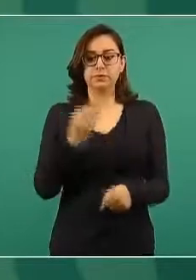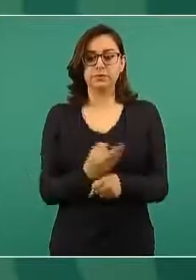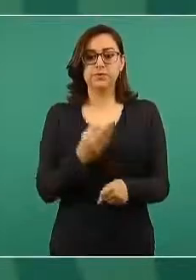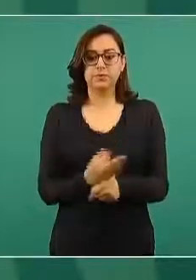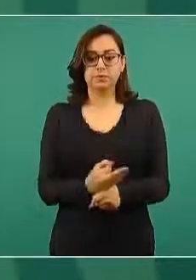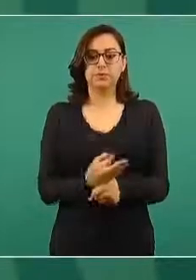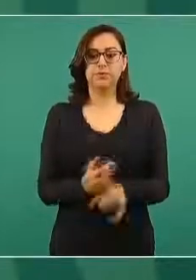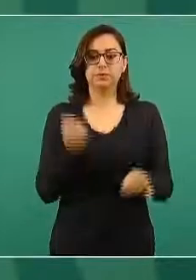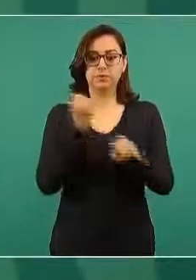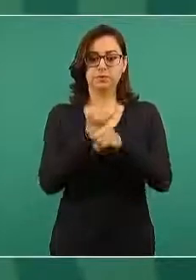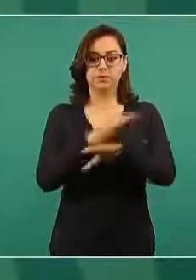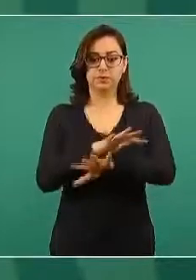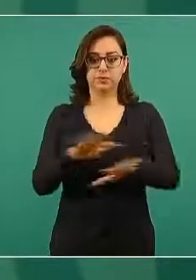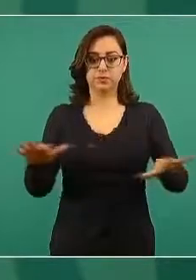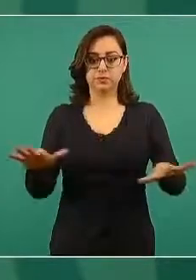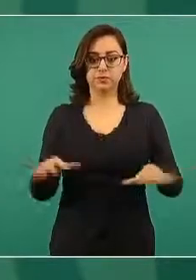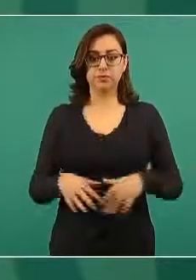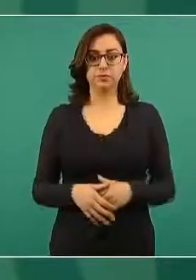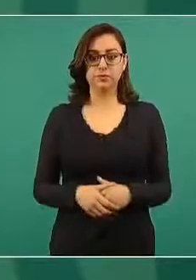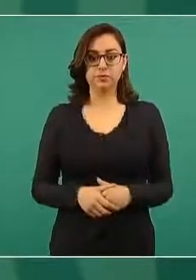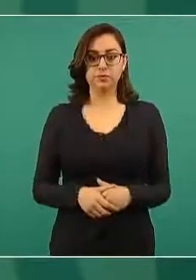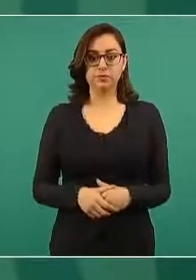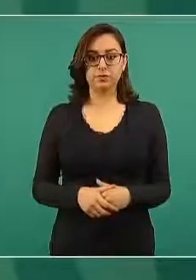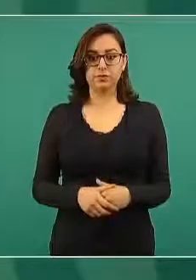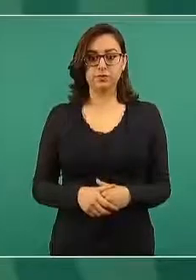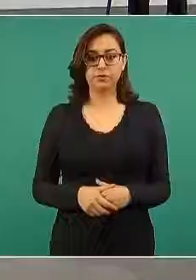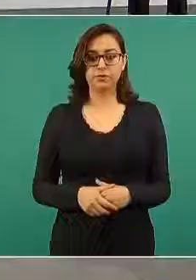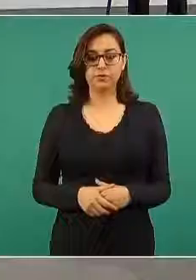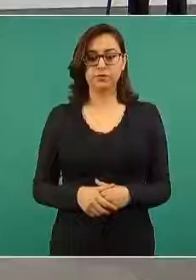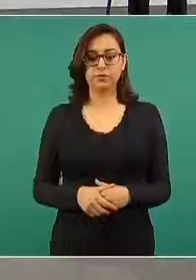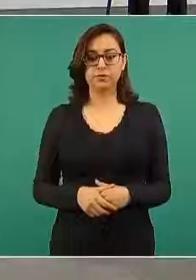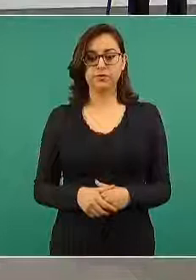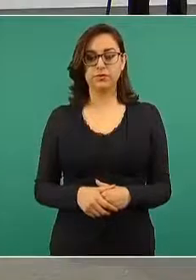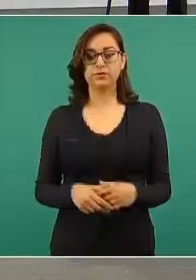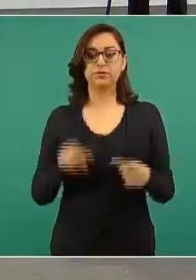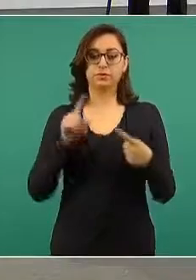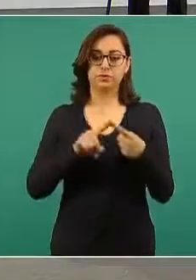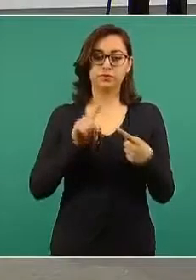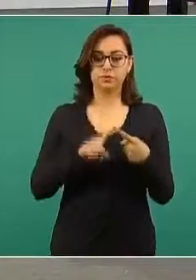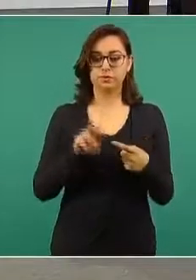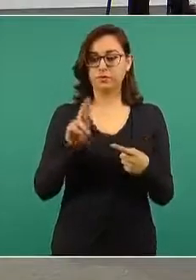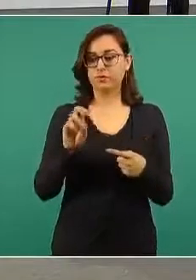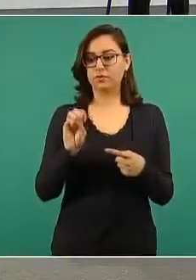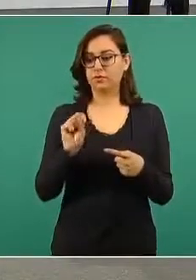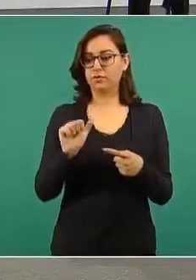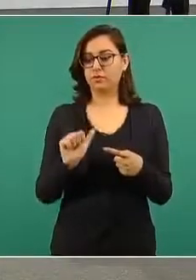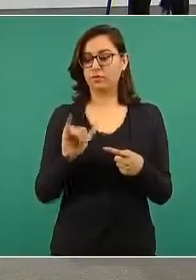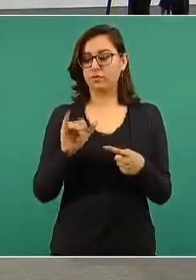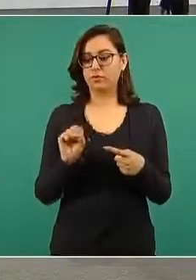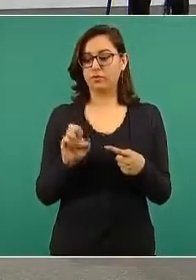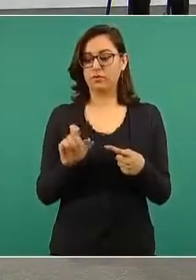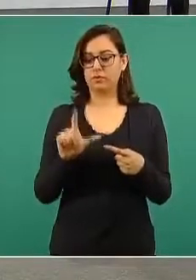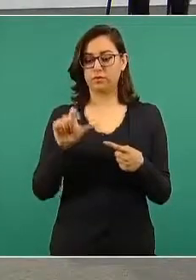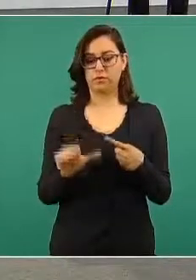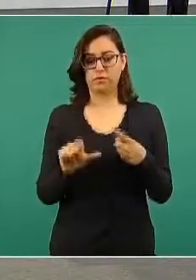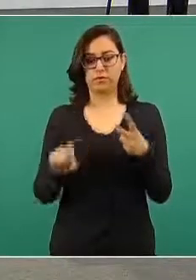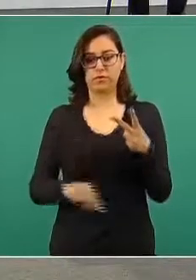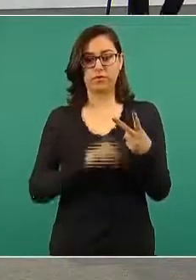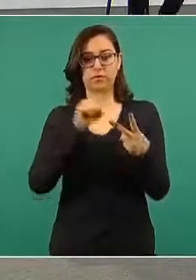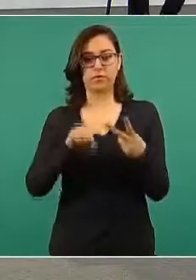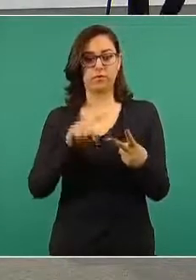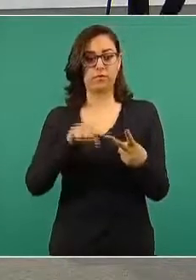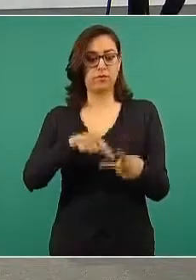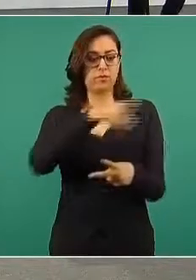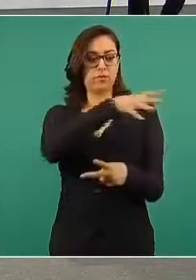va a informar primero Rosa Isela, luego el general, y tenemos una